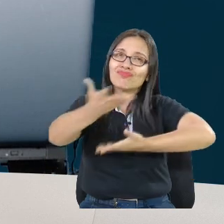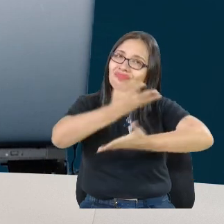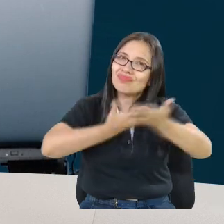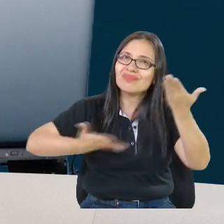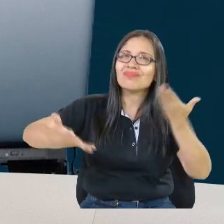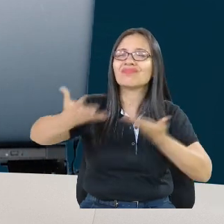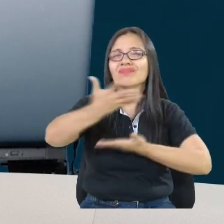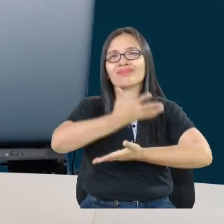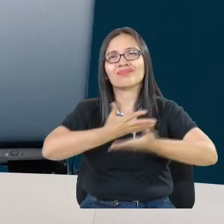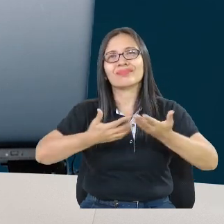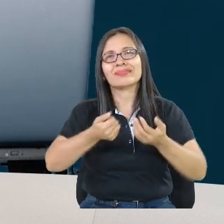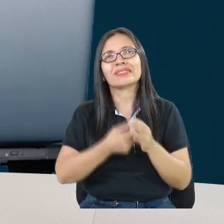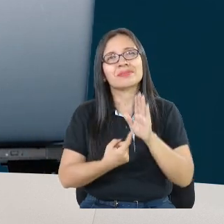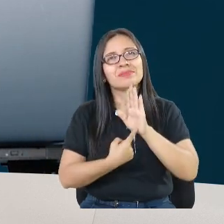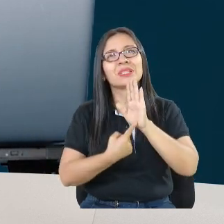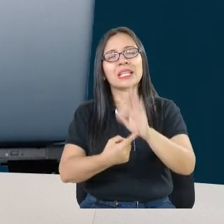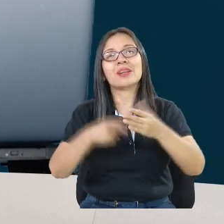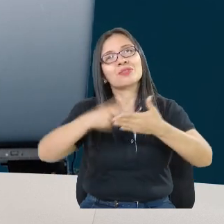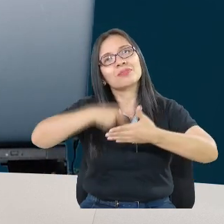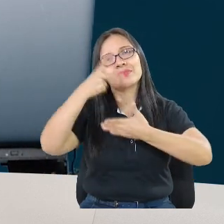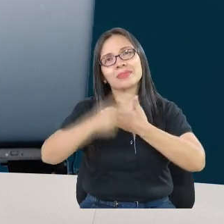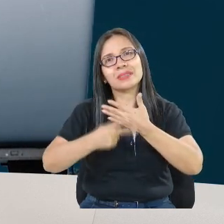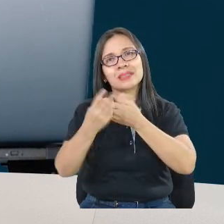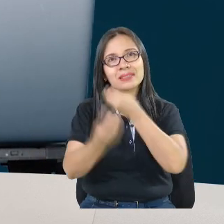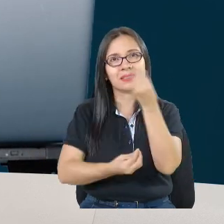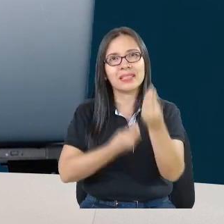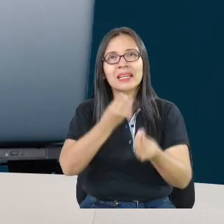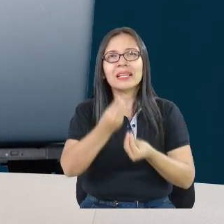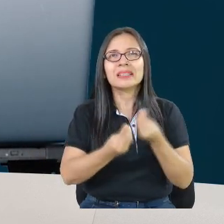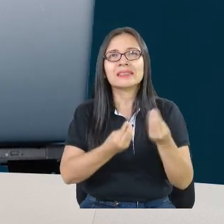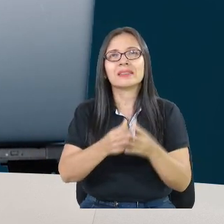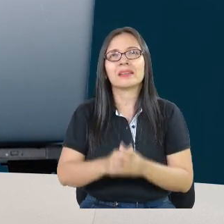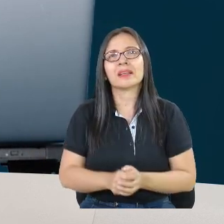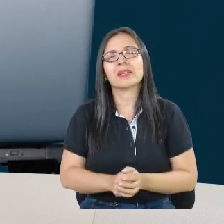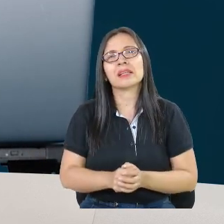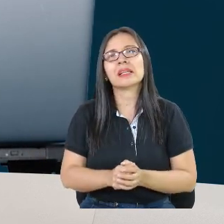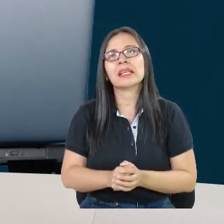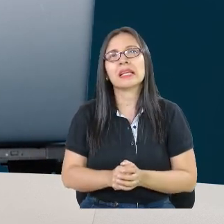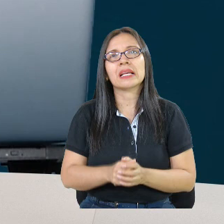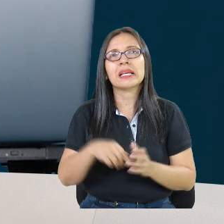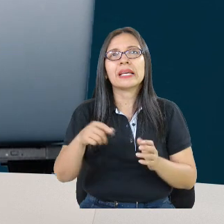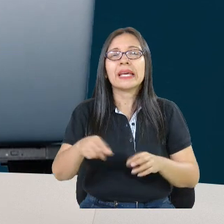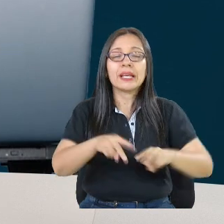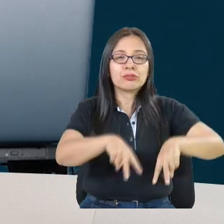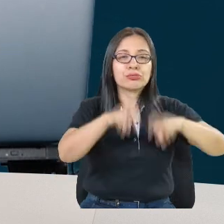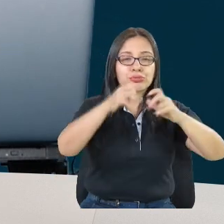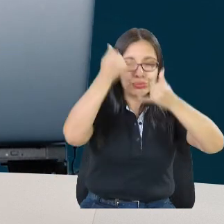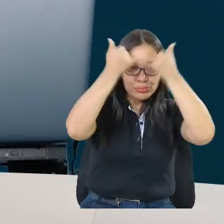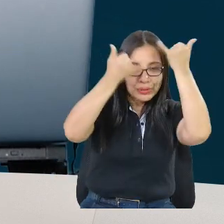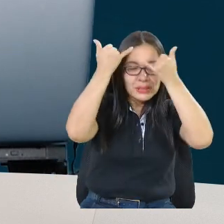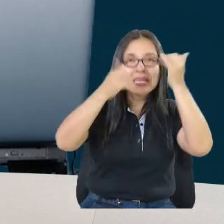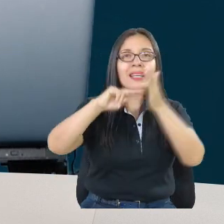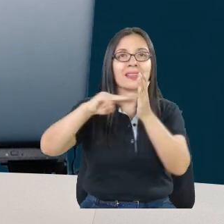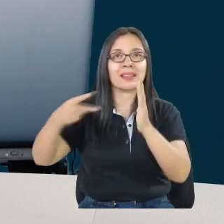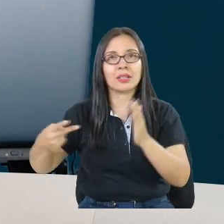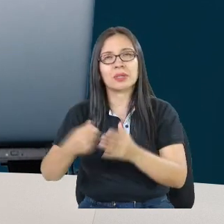y el conocimiento de todos los proyectos que se están adelantando a nivel de innovación y de tecnología.